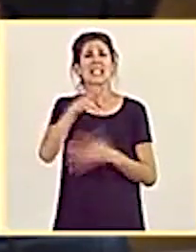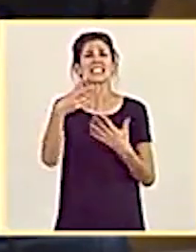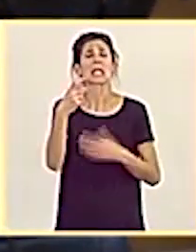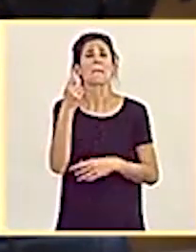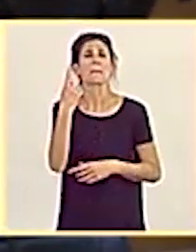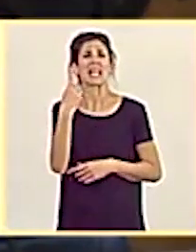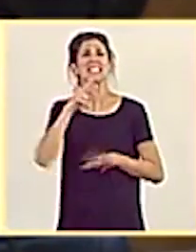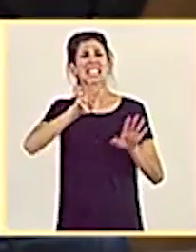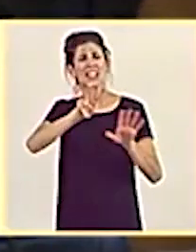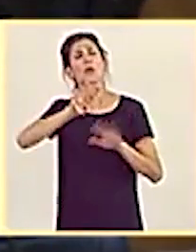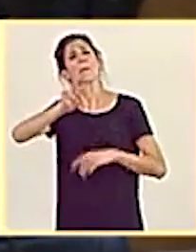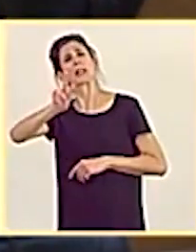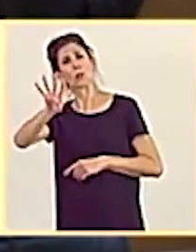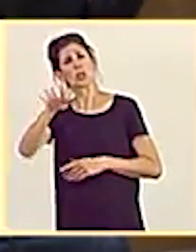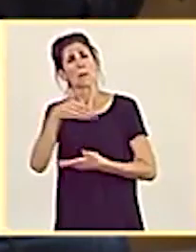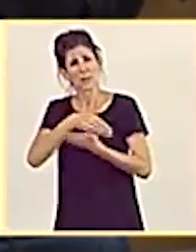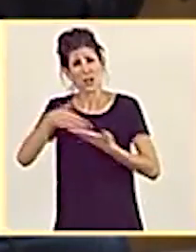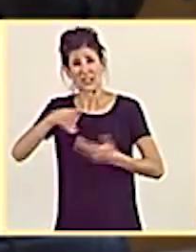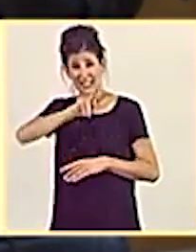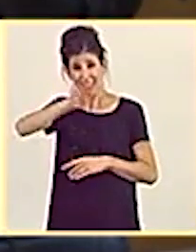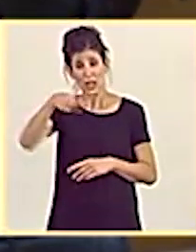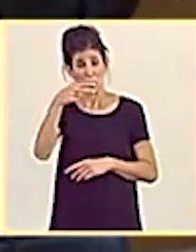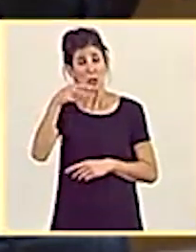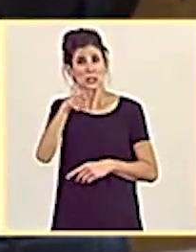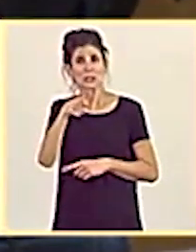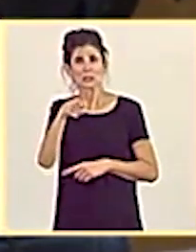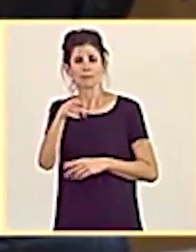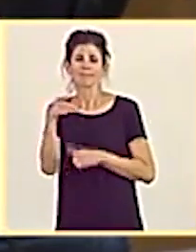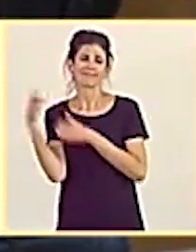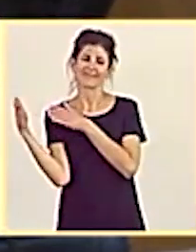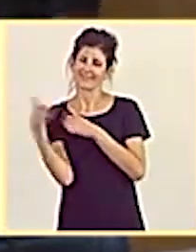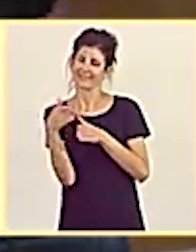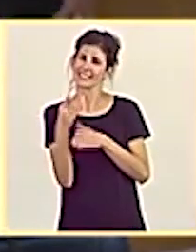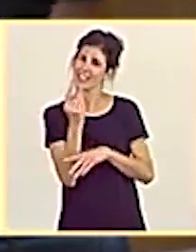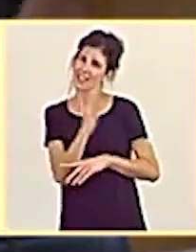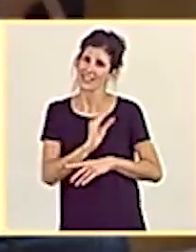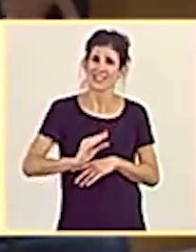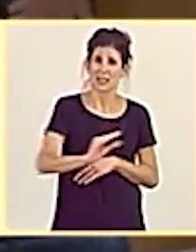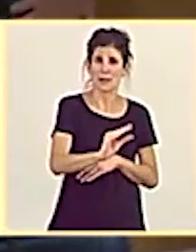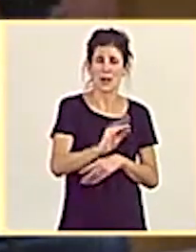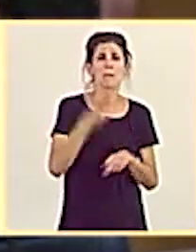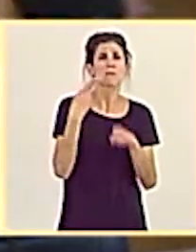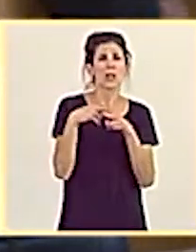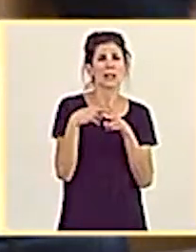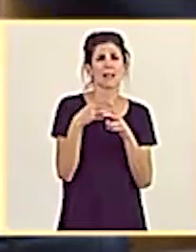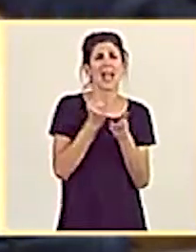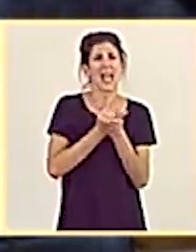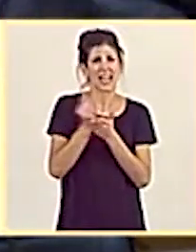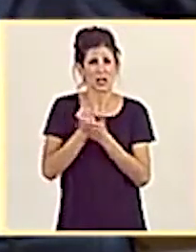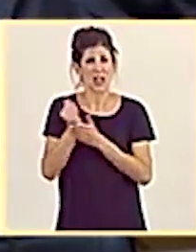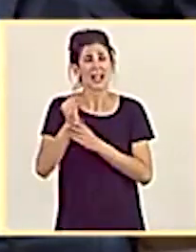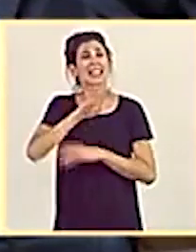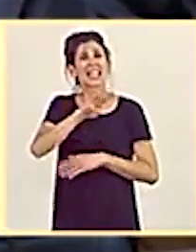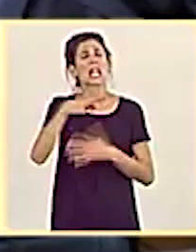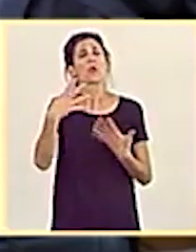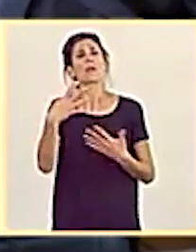47.724 millones de euros para la política agrícola común en España, 39